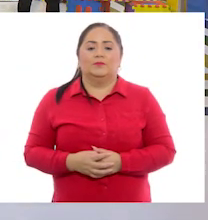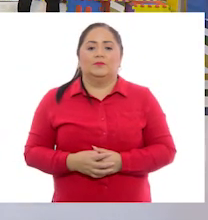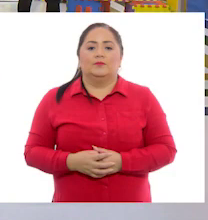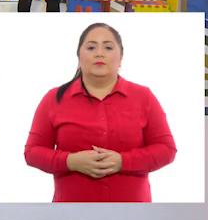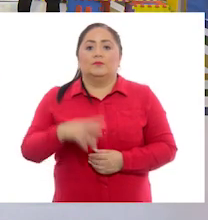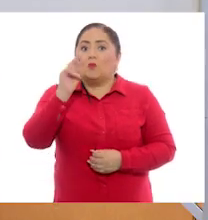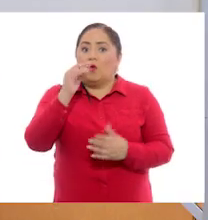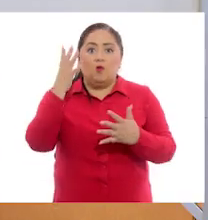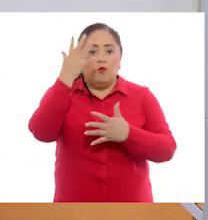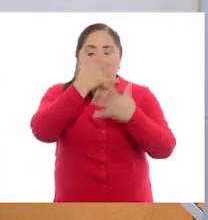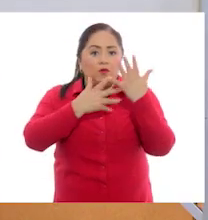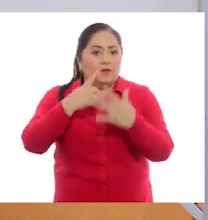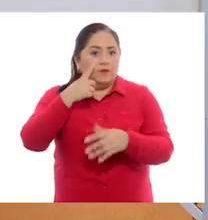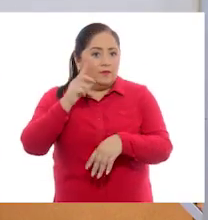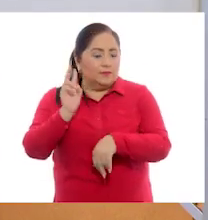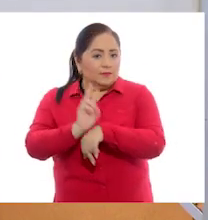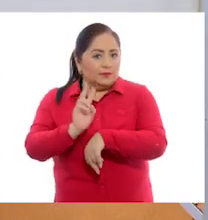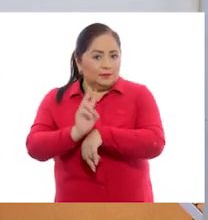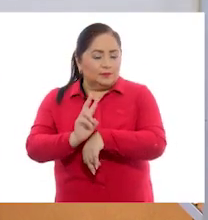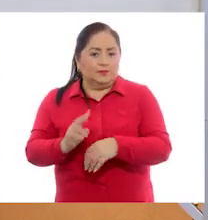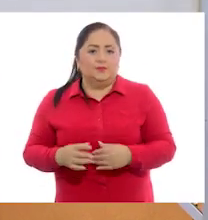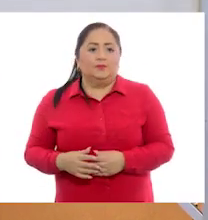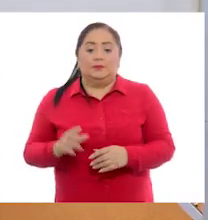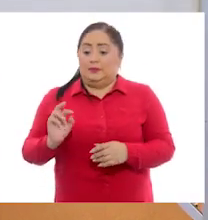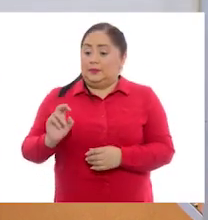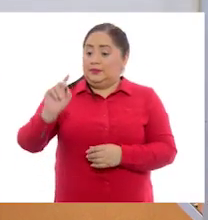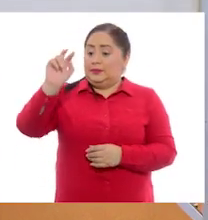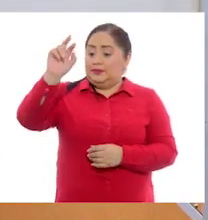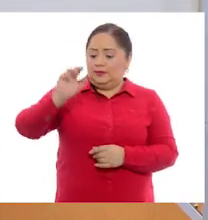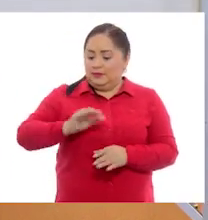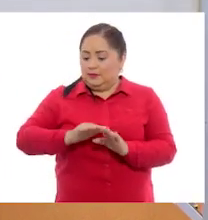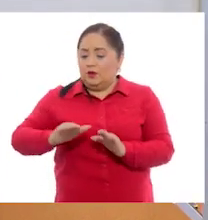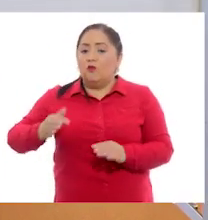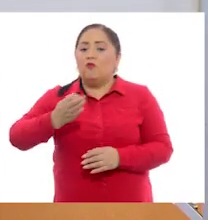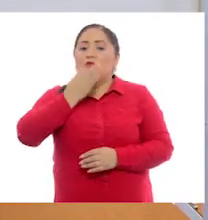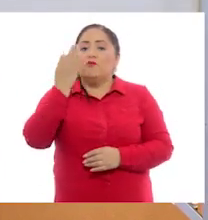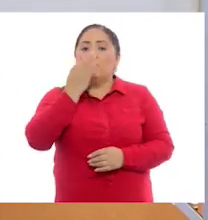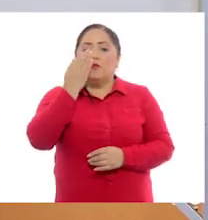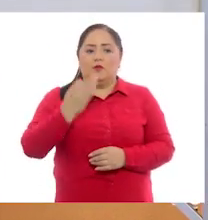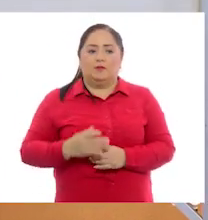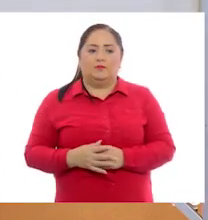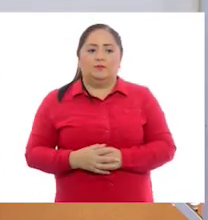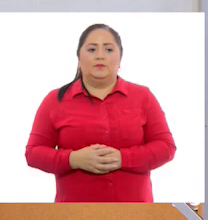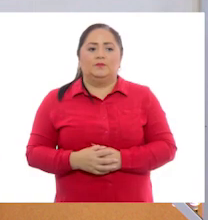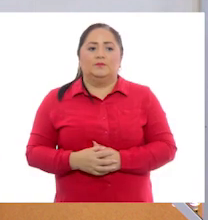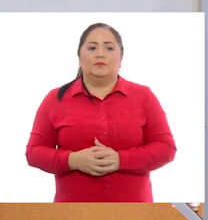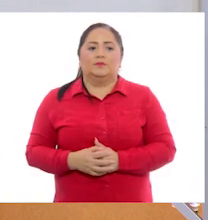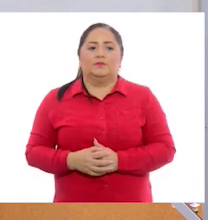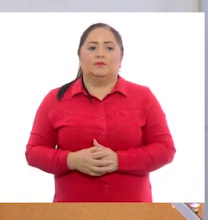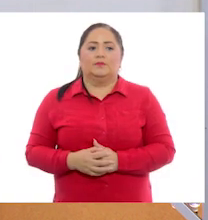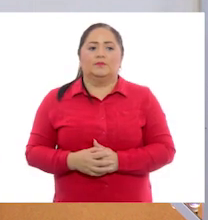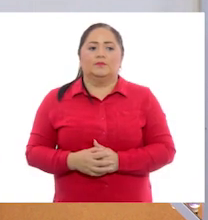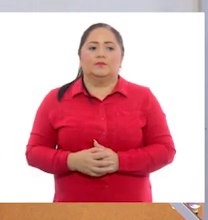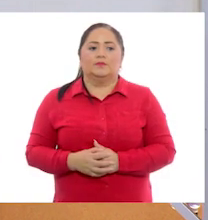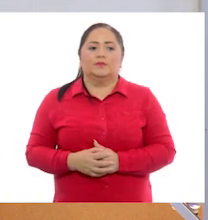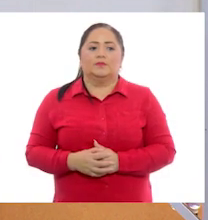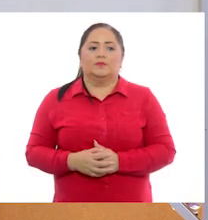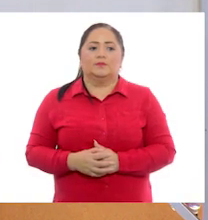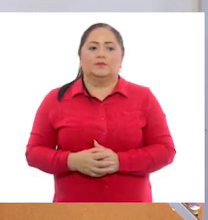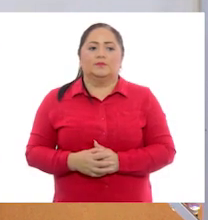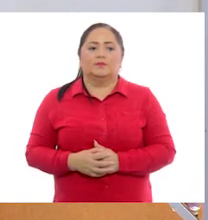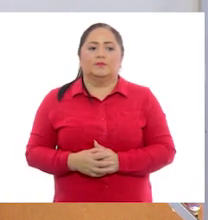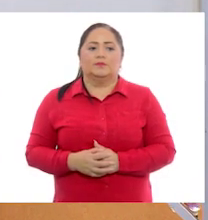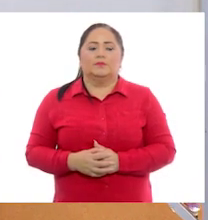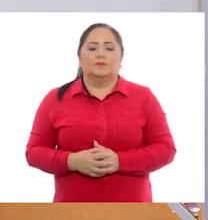no se vayan a confundir. Ubiquen su escalera y debajo de la escalera dibujen una flor. Ahí está, como una flor.